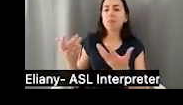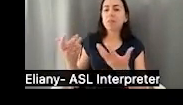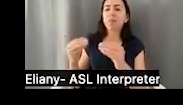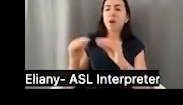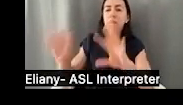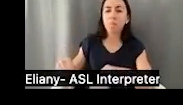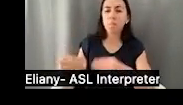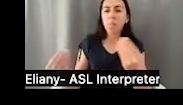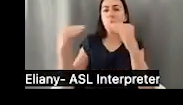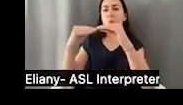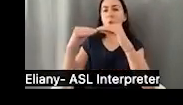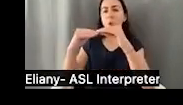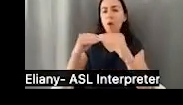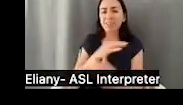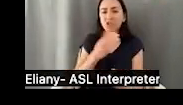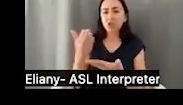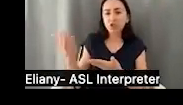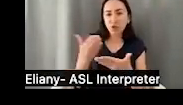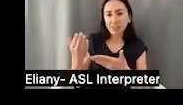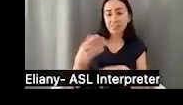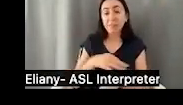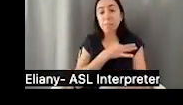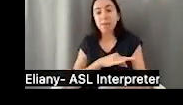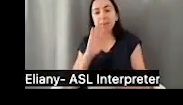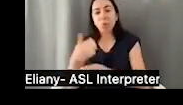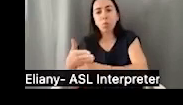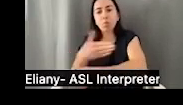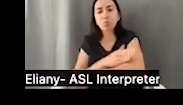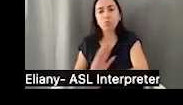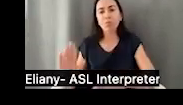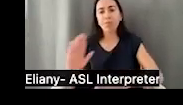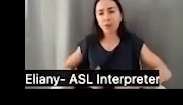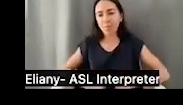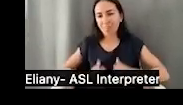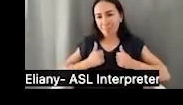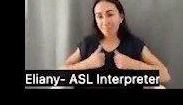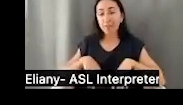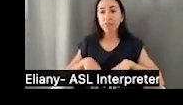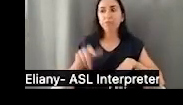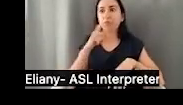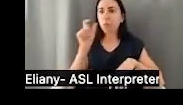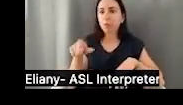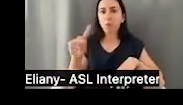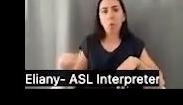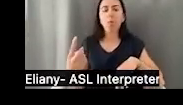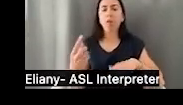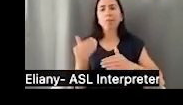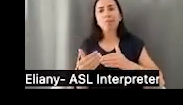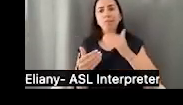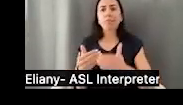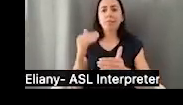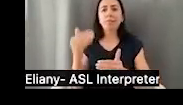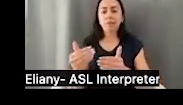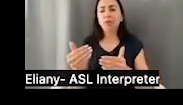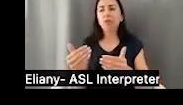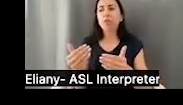beneficios adicionales, servicios que van a mejorar la calidad de vida. Entonces, simplemente no tienen que